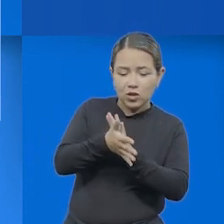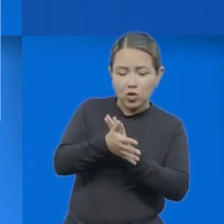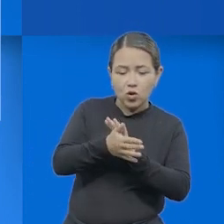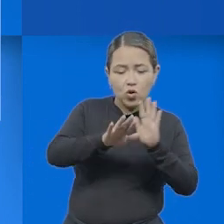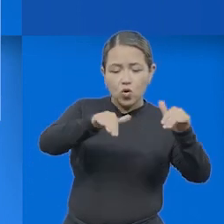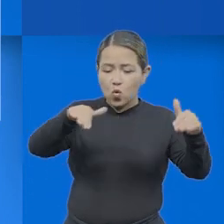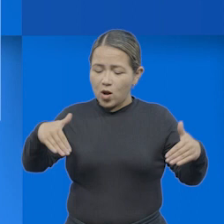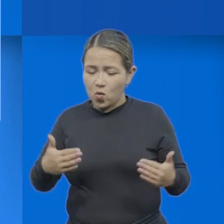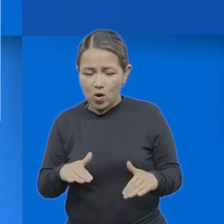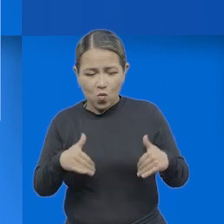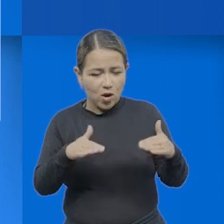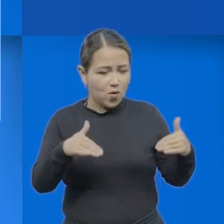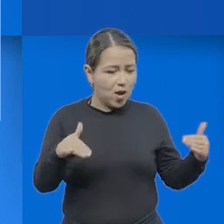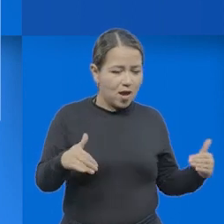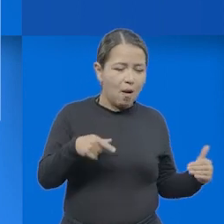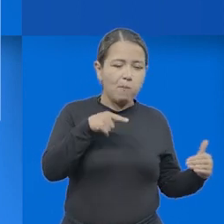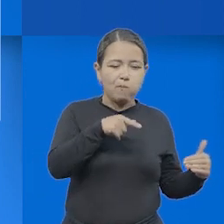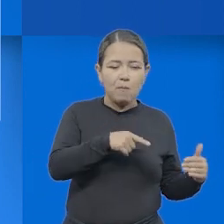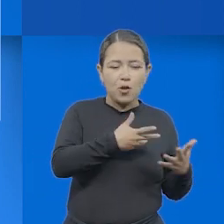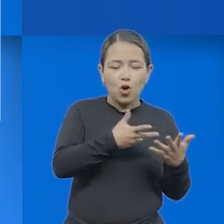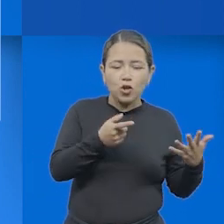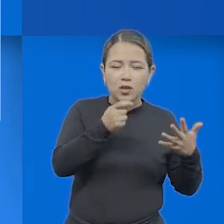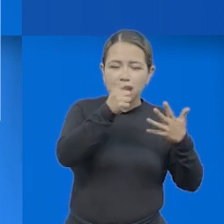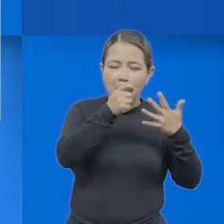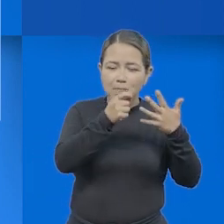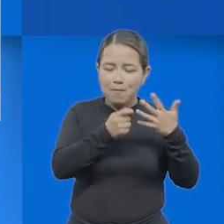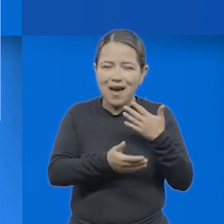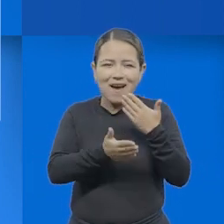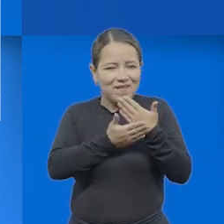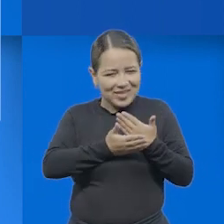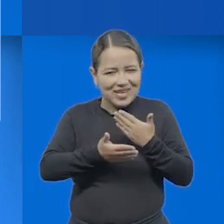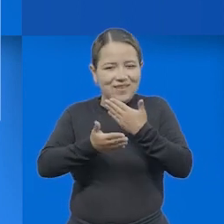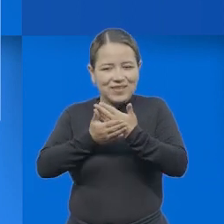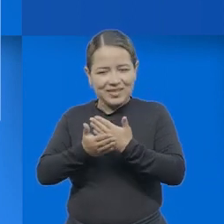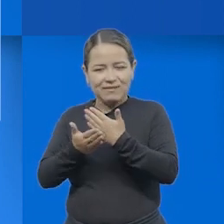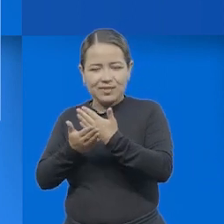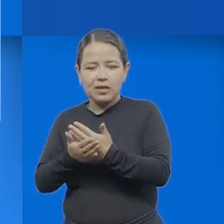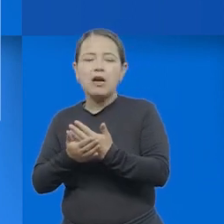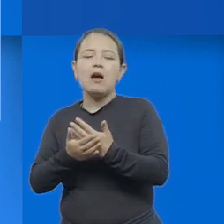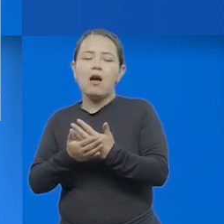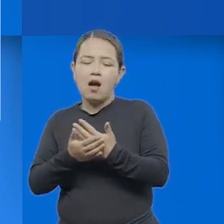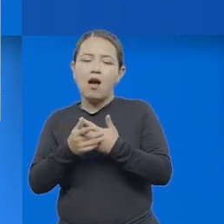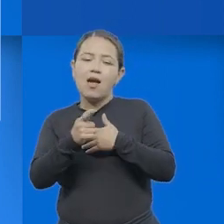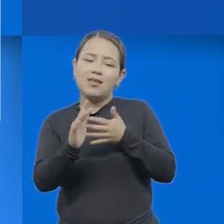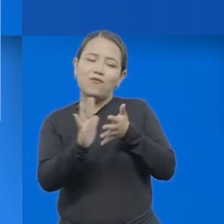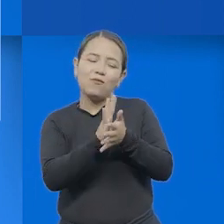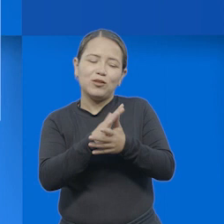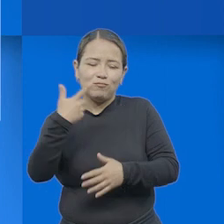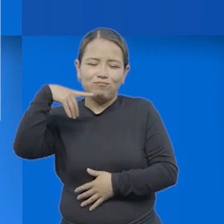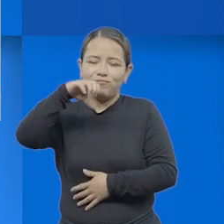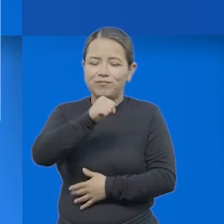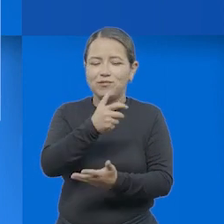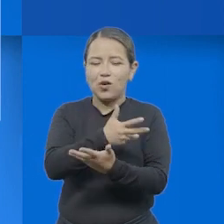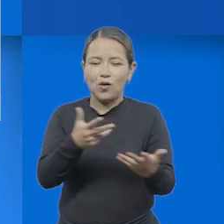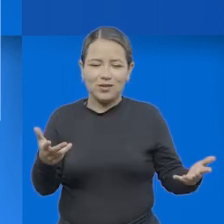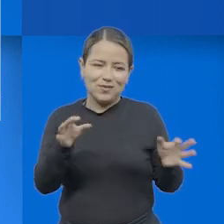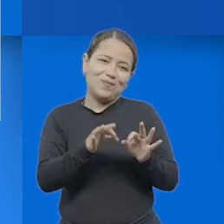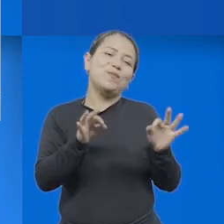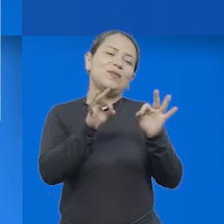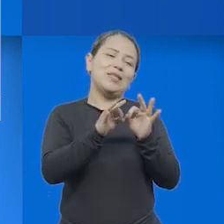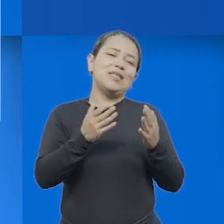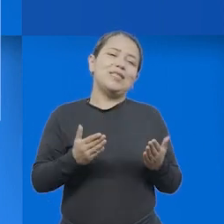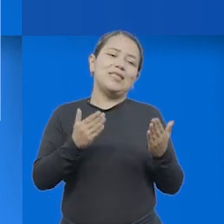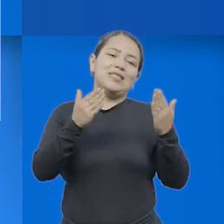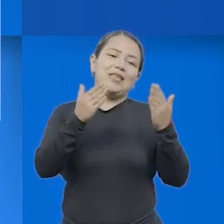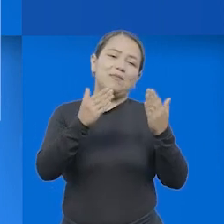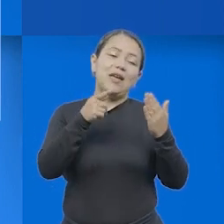que no está explícita, pero que hay unos detalles allí, unos indicios en este texto que me permite a mí obtener esta información,